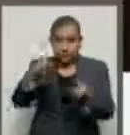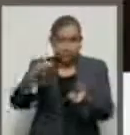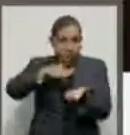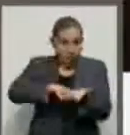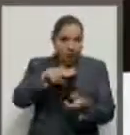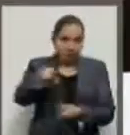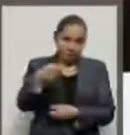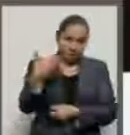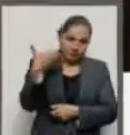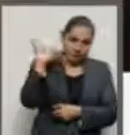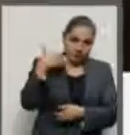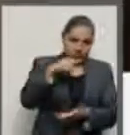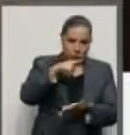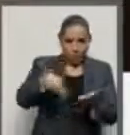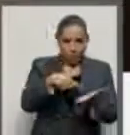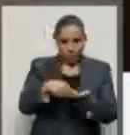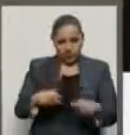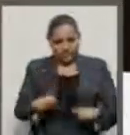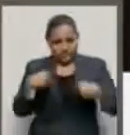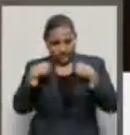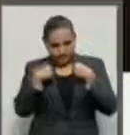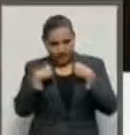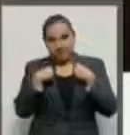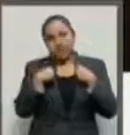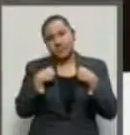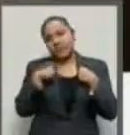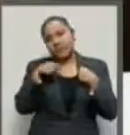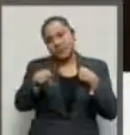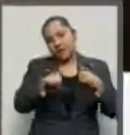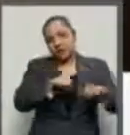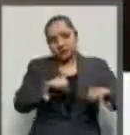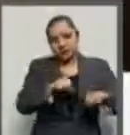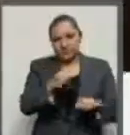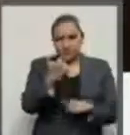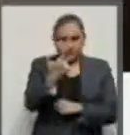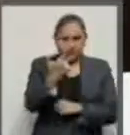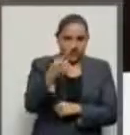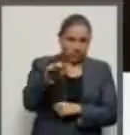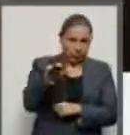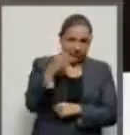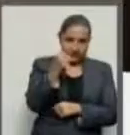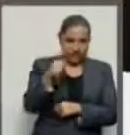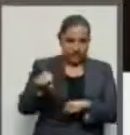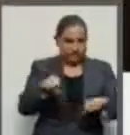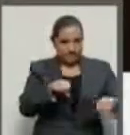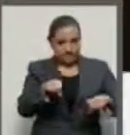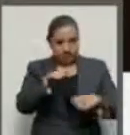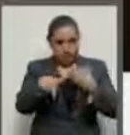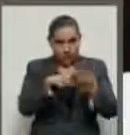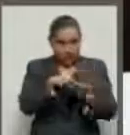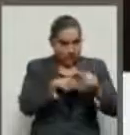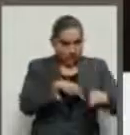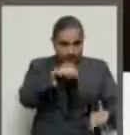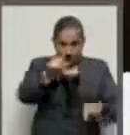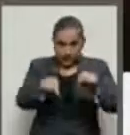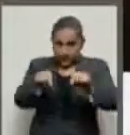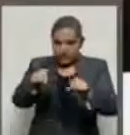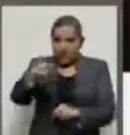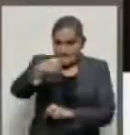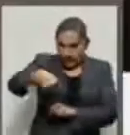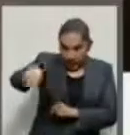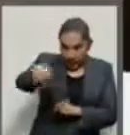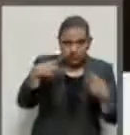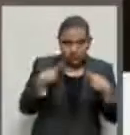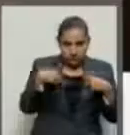sismos del 7 y del 19 de septiembre. Dichos estímulos consisten en que los